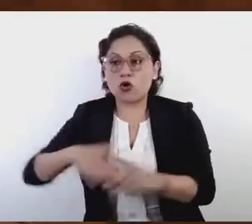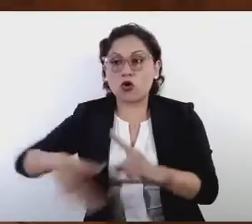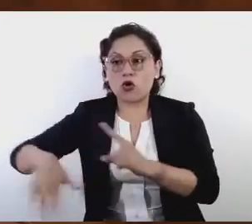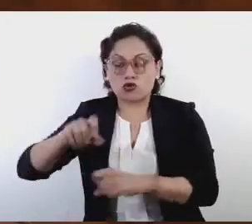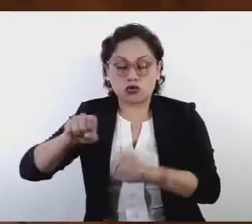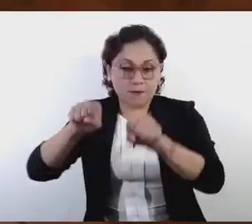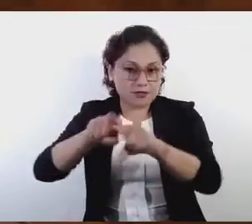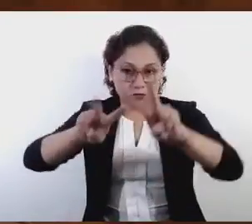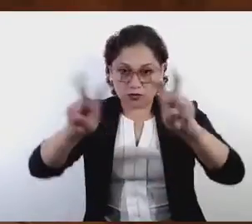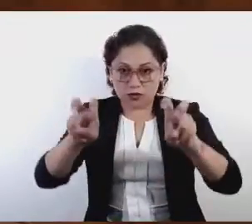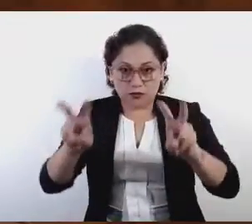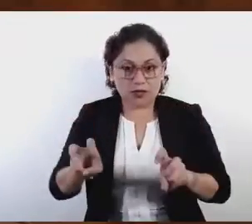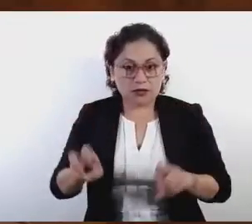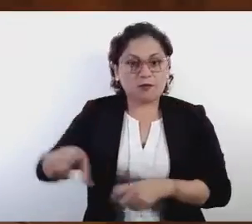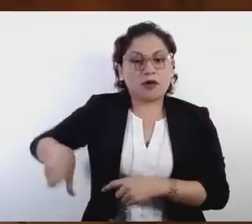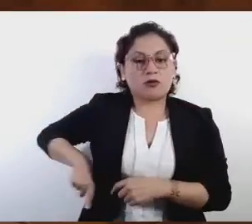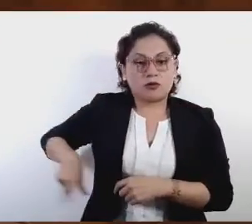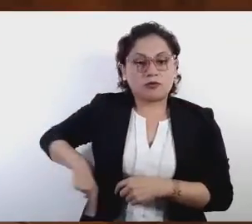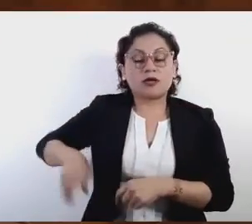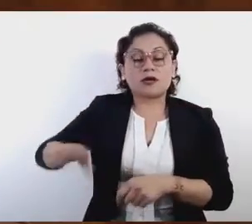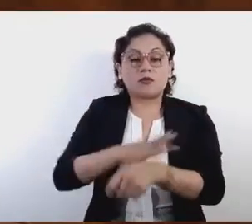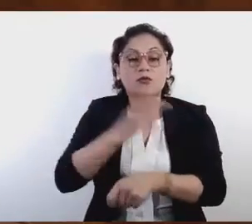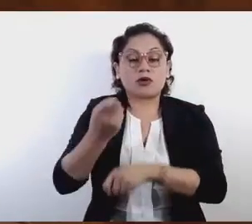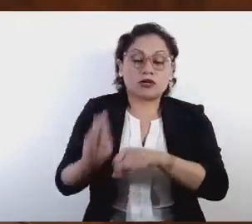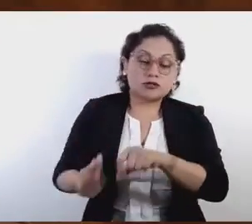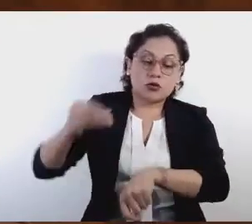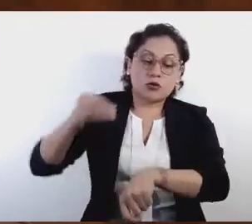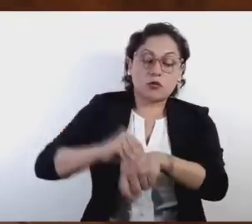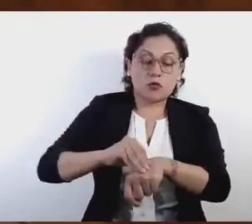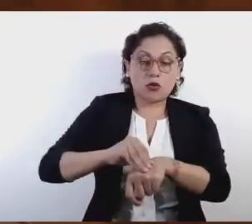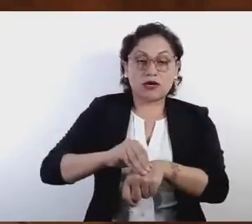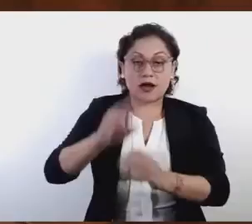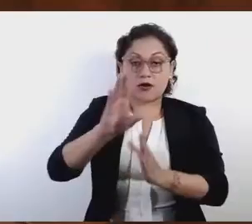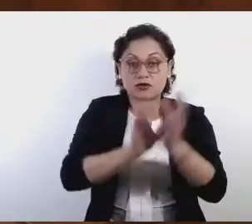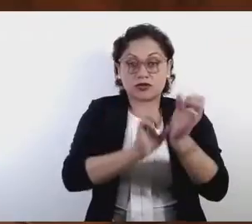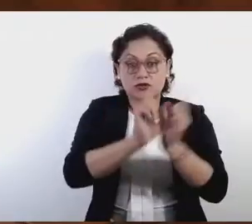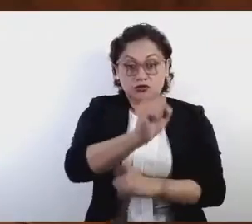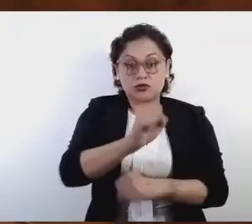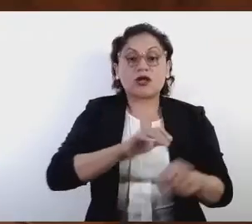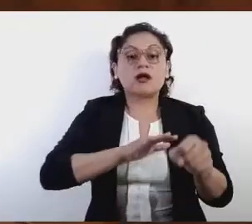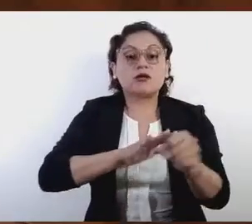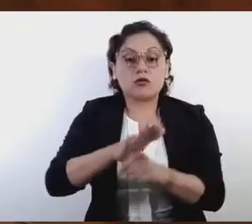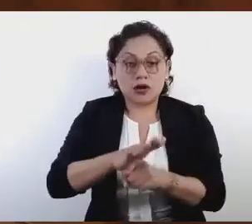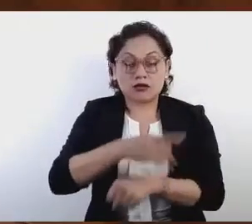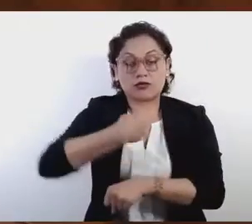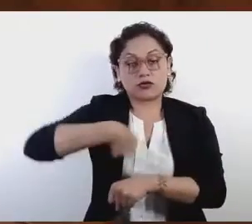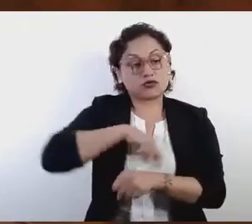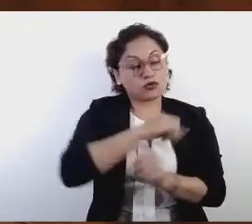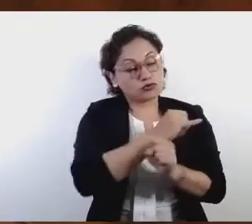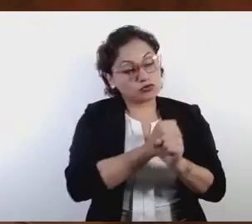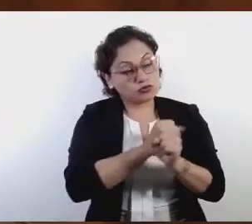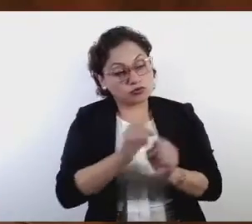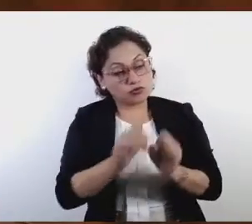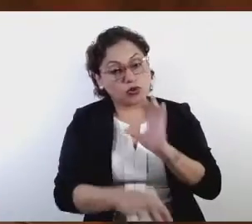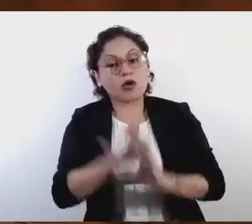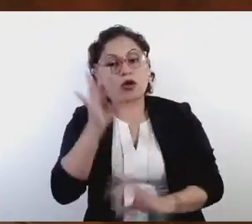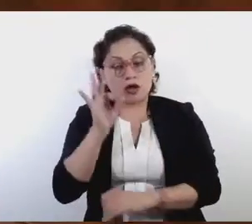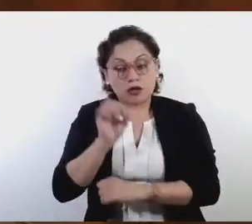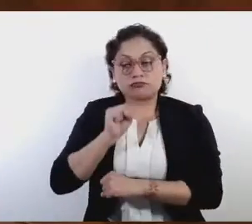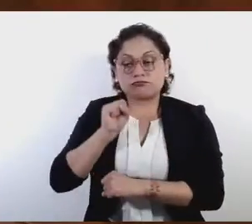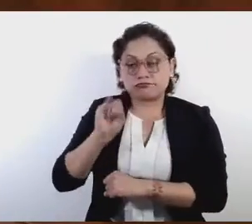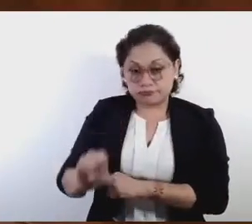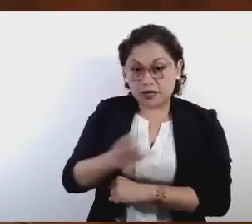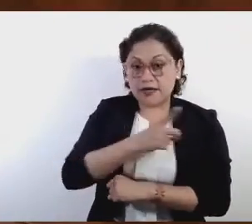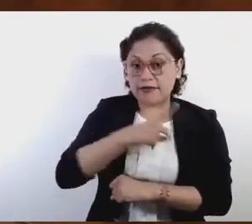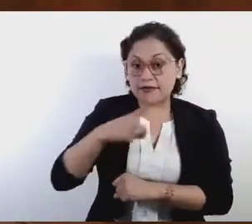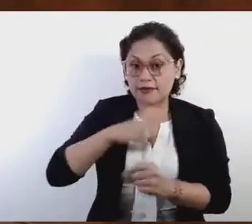Para ello, propone la adición constitucional correspondiente. Del estudio realizado se derivó la pertinencia de reformar y adicionar